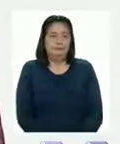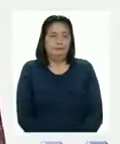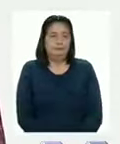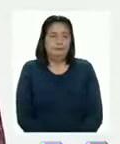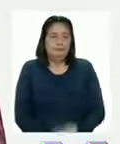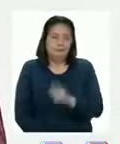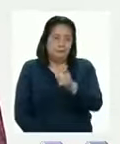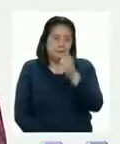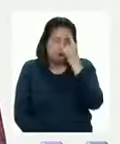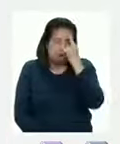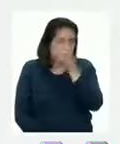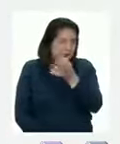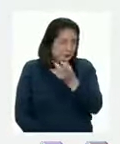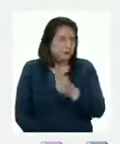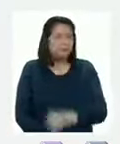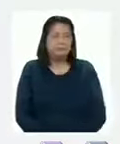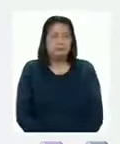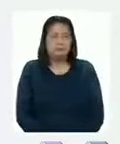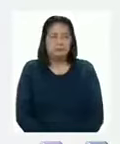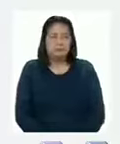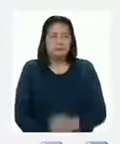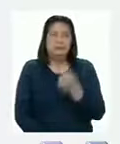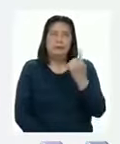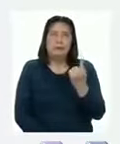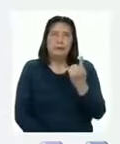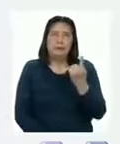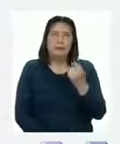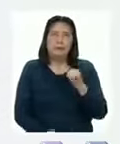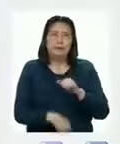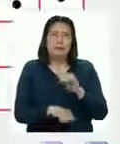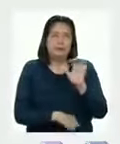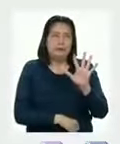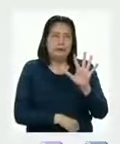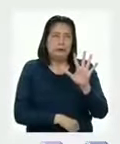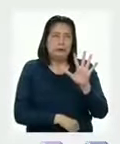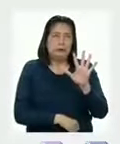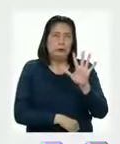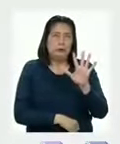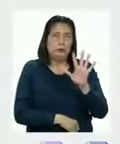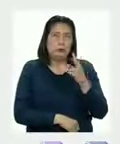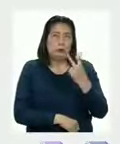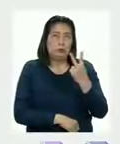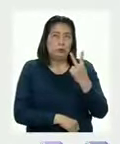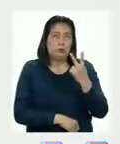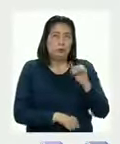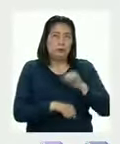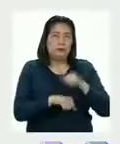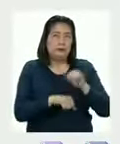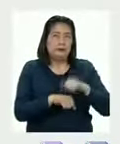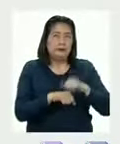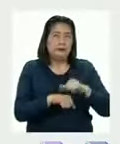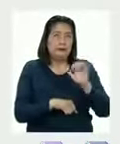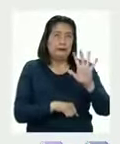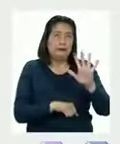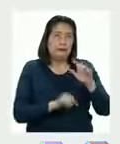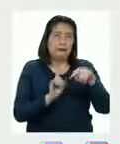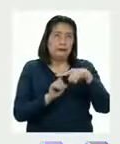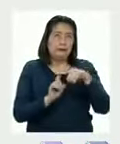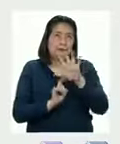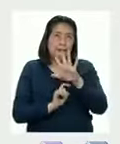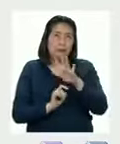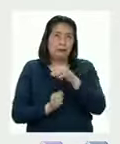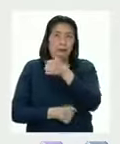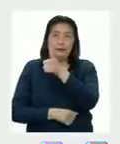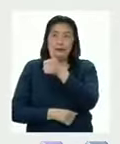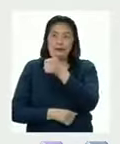¿Tú qué crees, Patti? Cada piedrita vale cinco Y como son dos Entonces equivale a diez